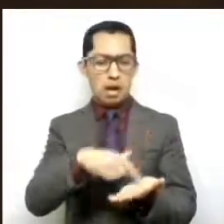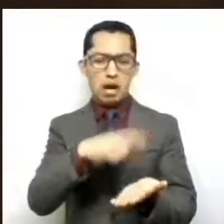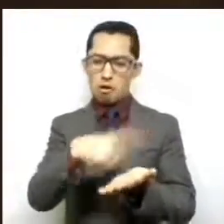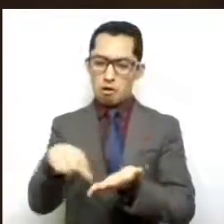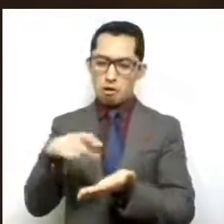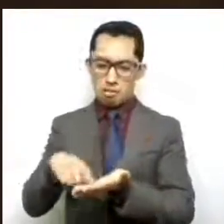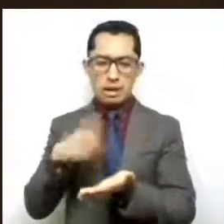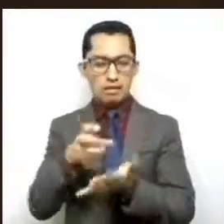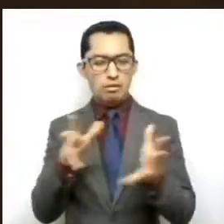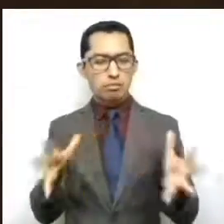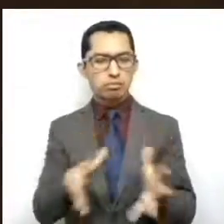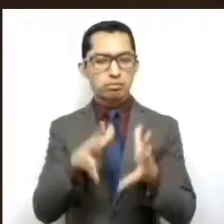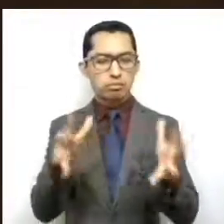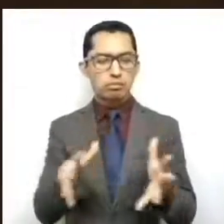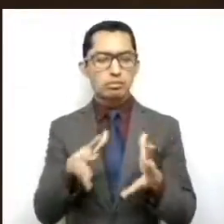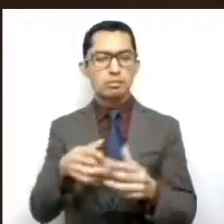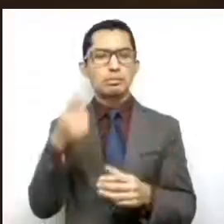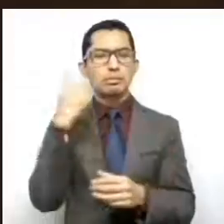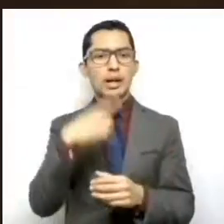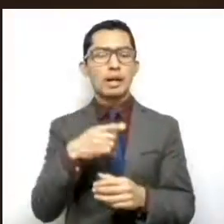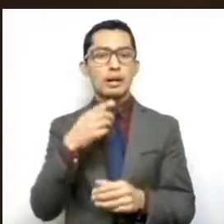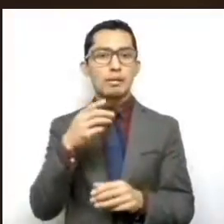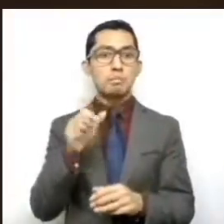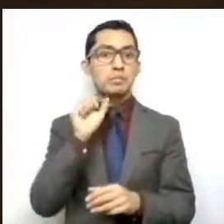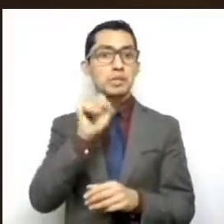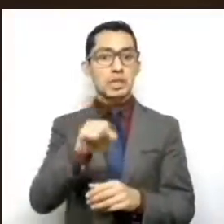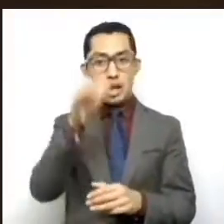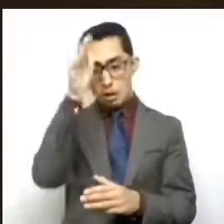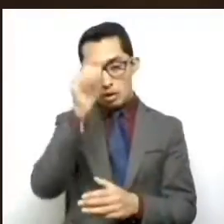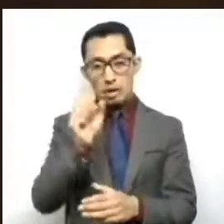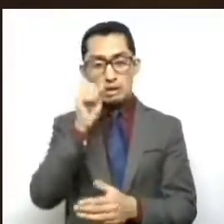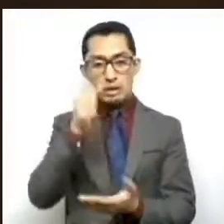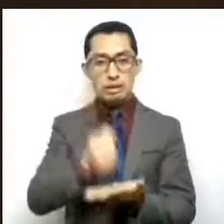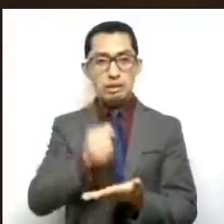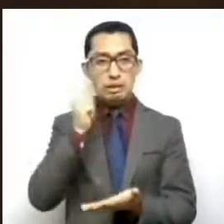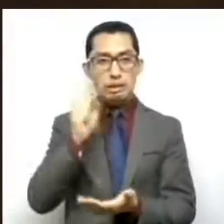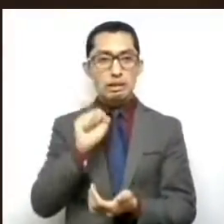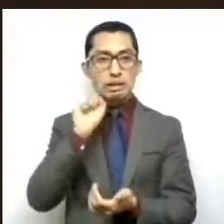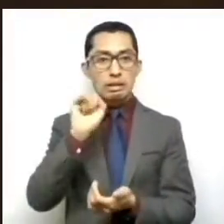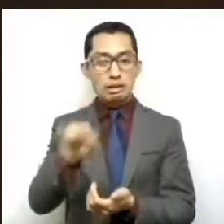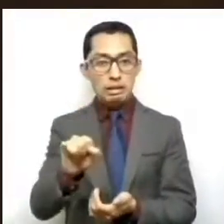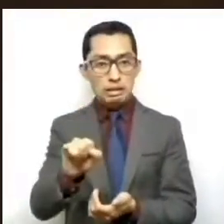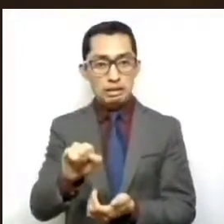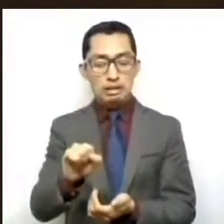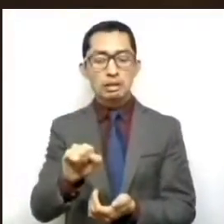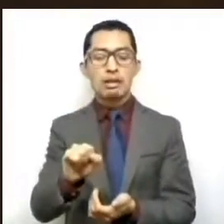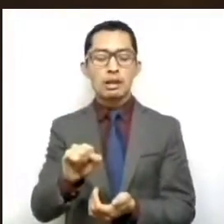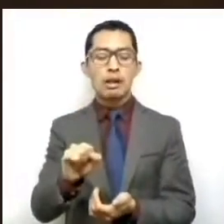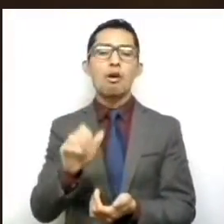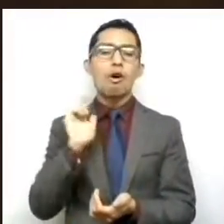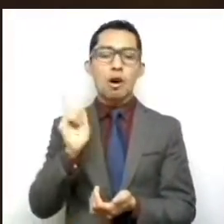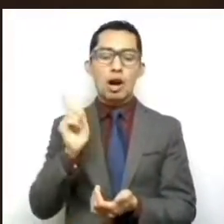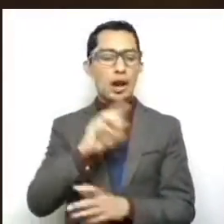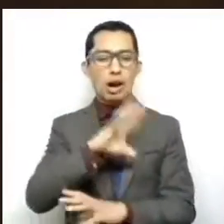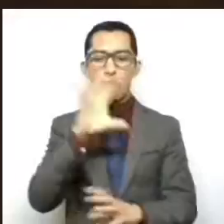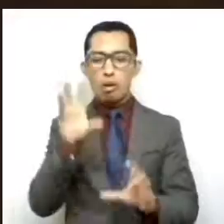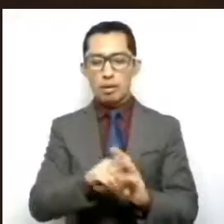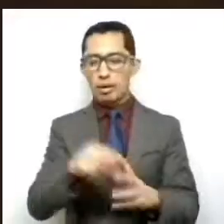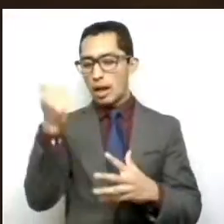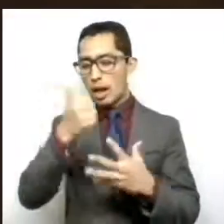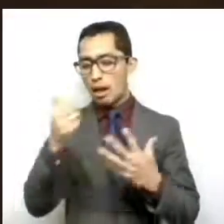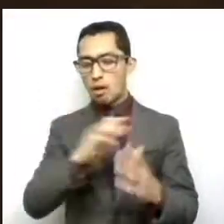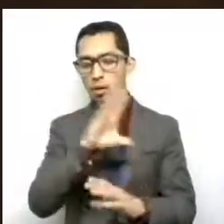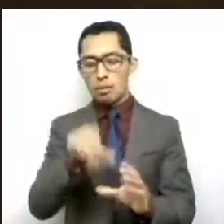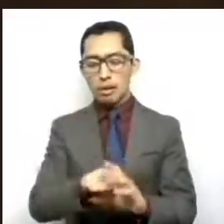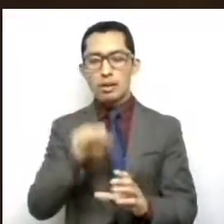A efecto de que sí se considera procedente de urgente y obvia resolución, se apruebe en todos y cada uno de sus términos de